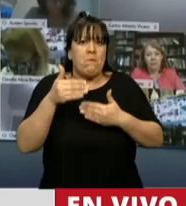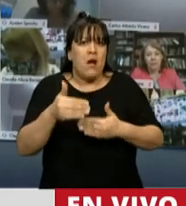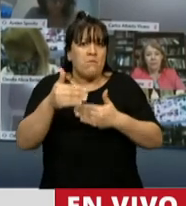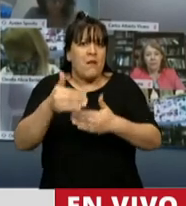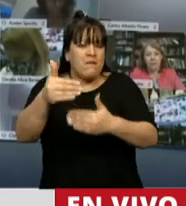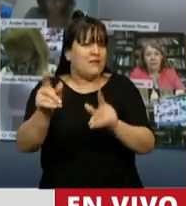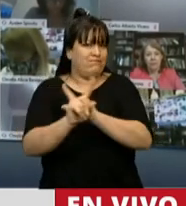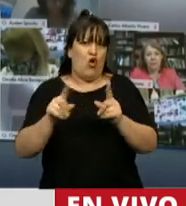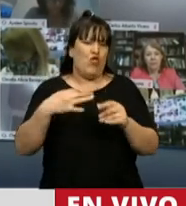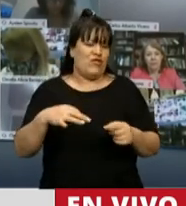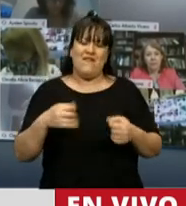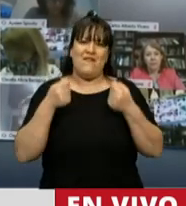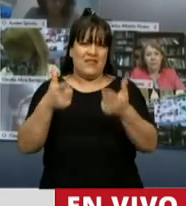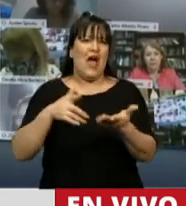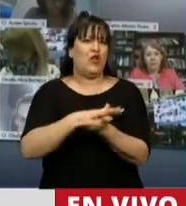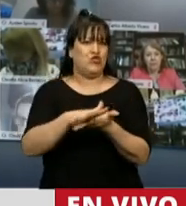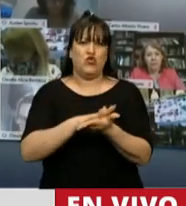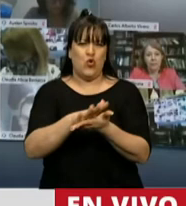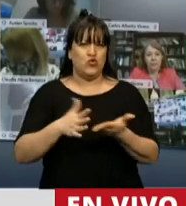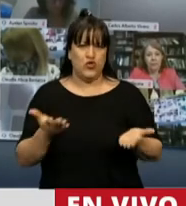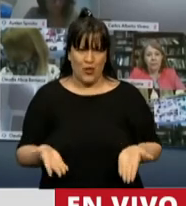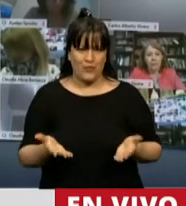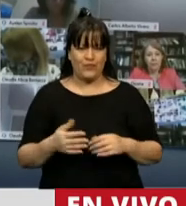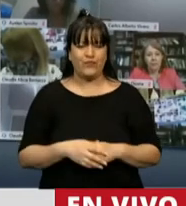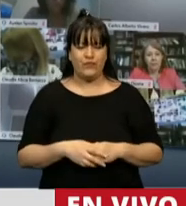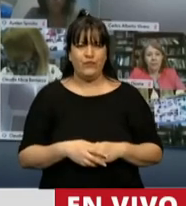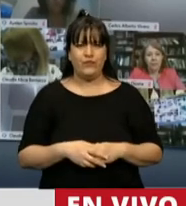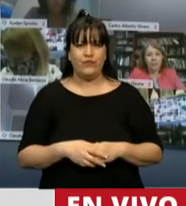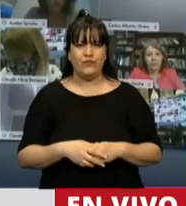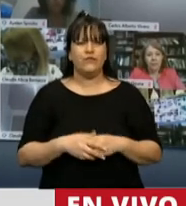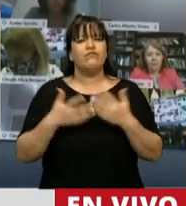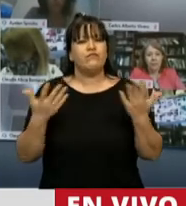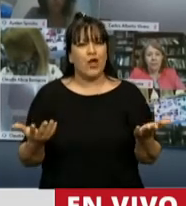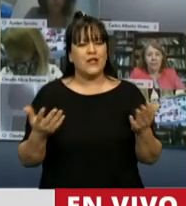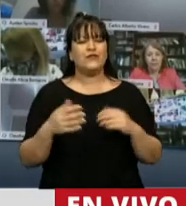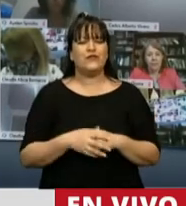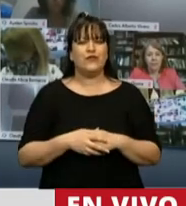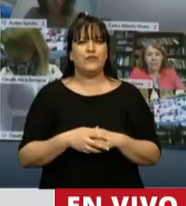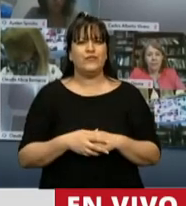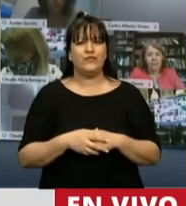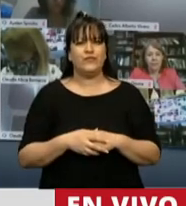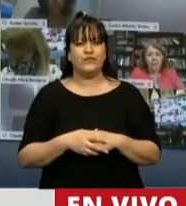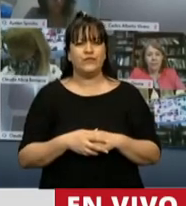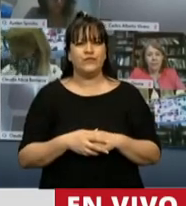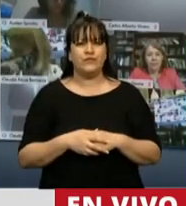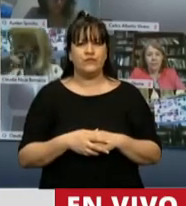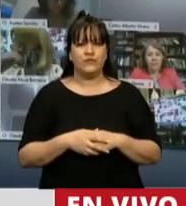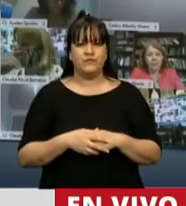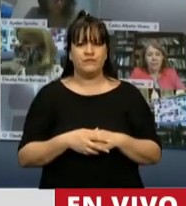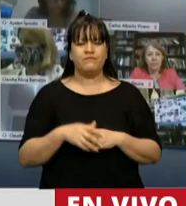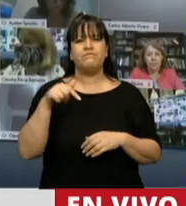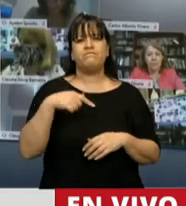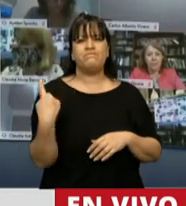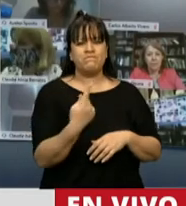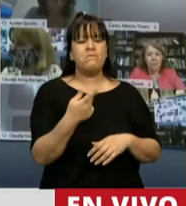el efecto reparador que produce la escucha. Por eso, señora Presidenta, es que nos